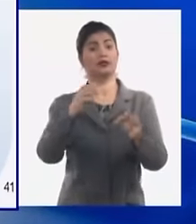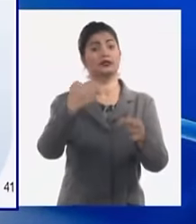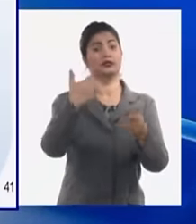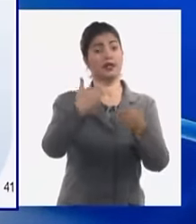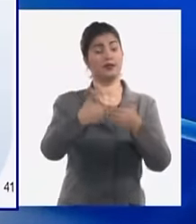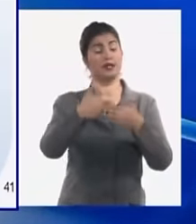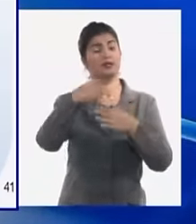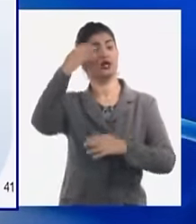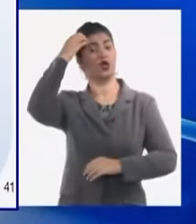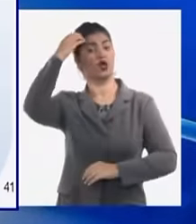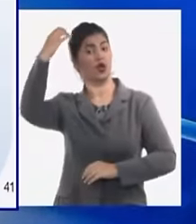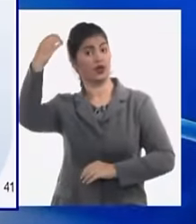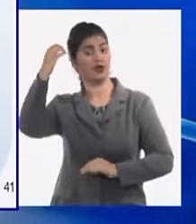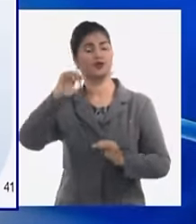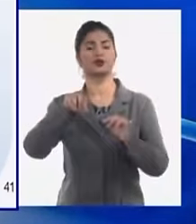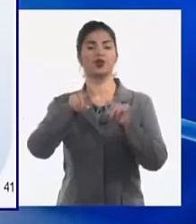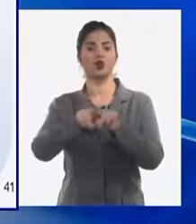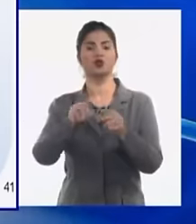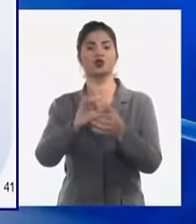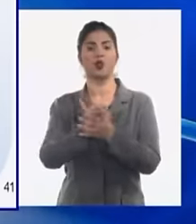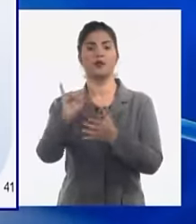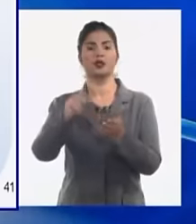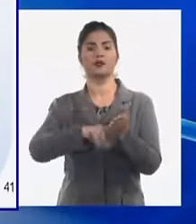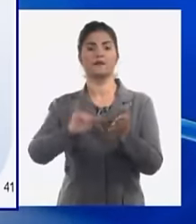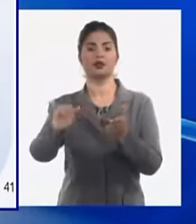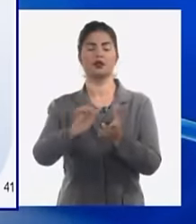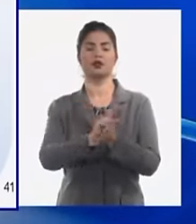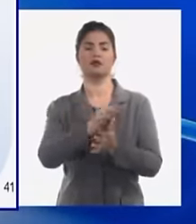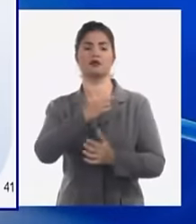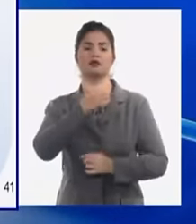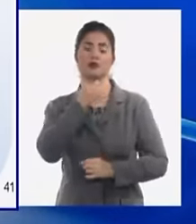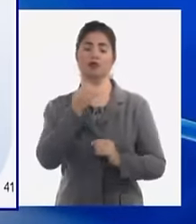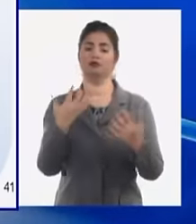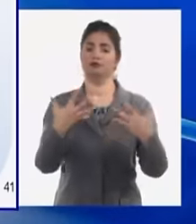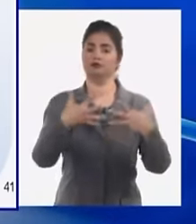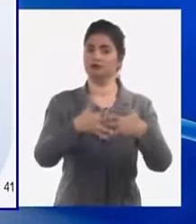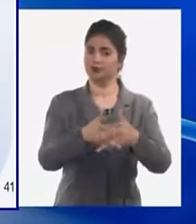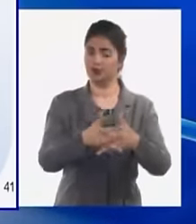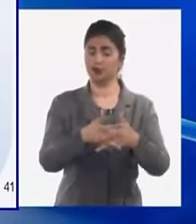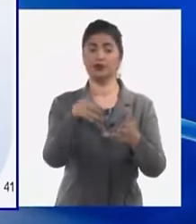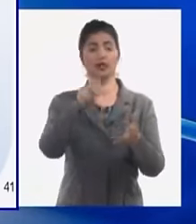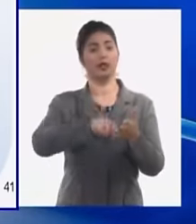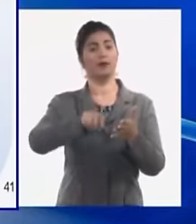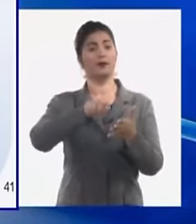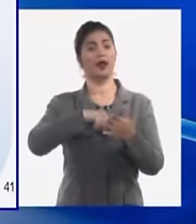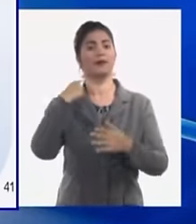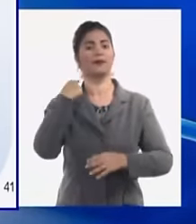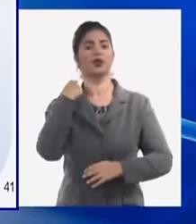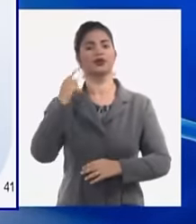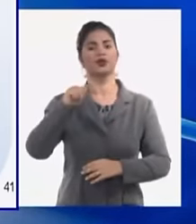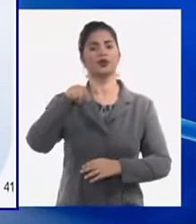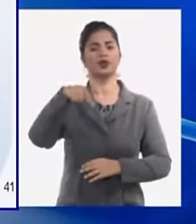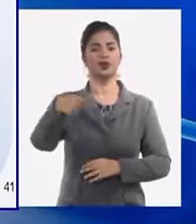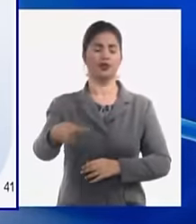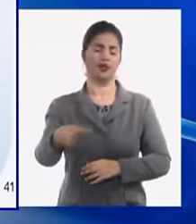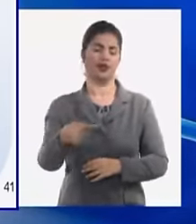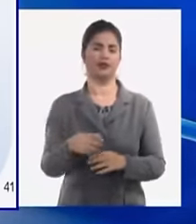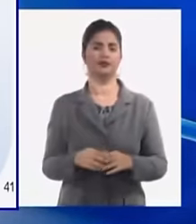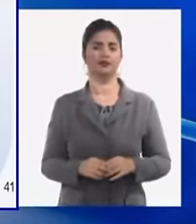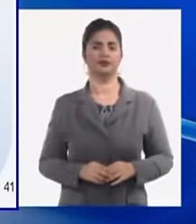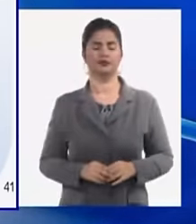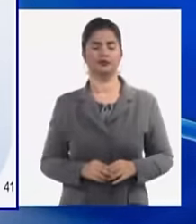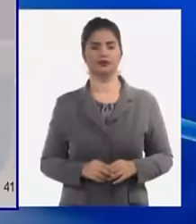eso tenemos ya que implementarlo el año que viene y a partir de las